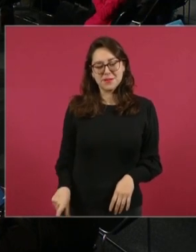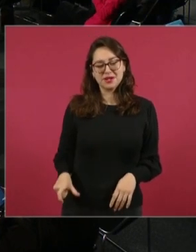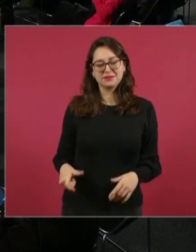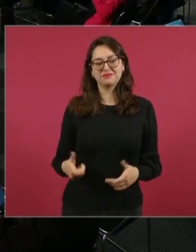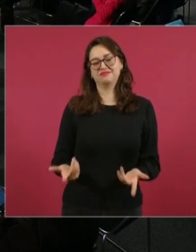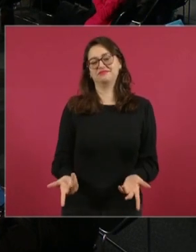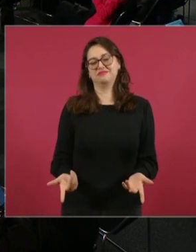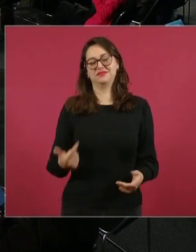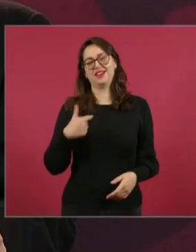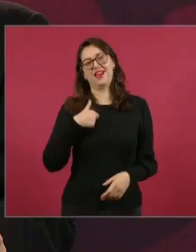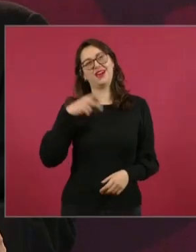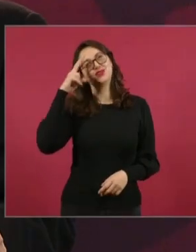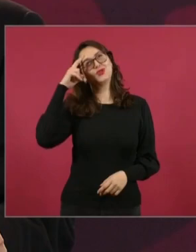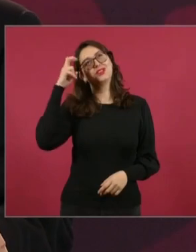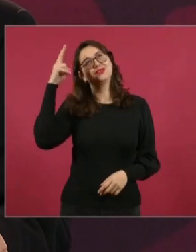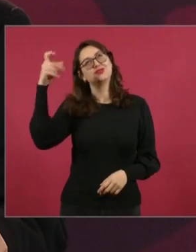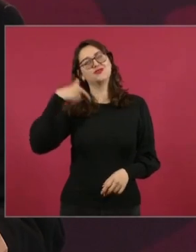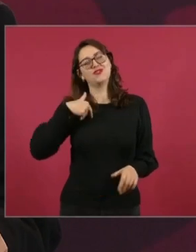alberca.